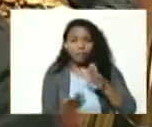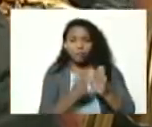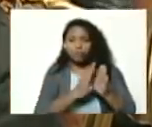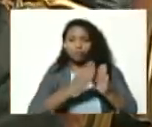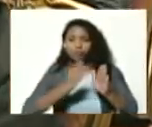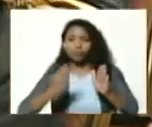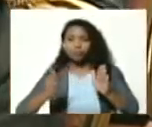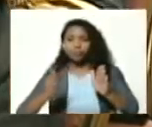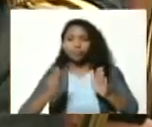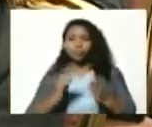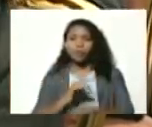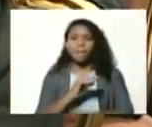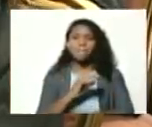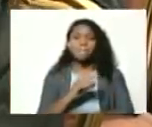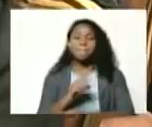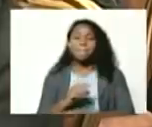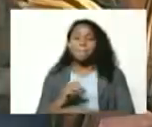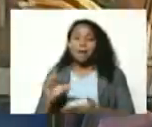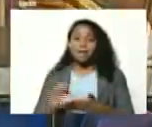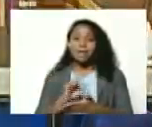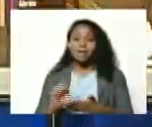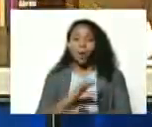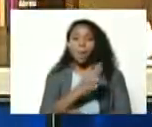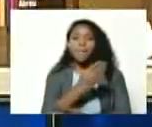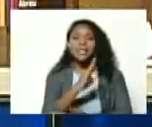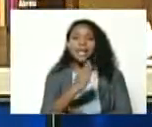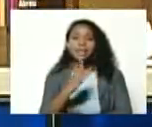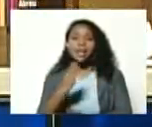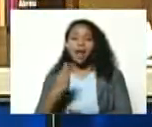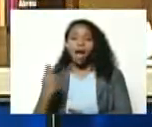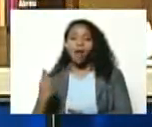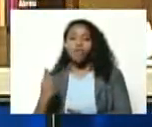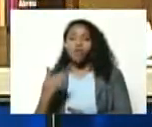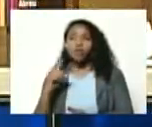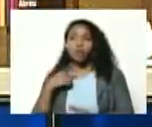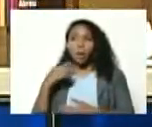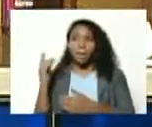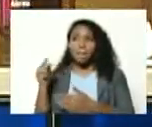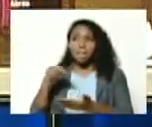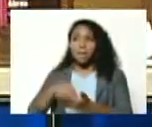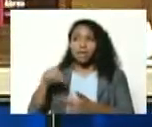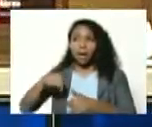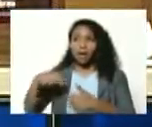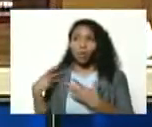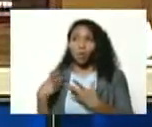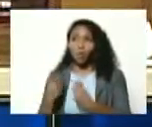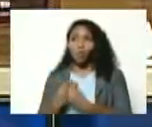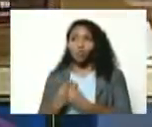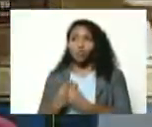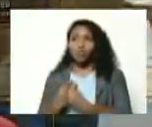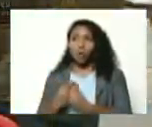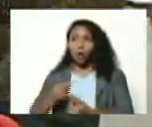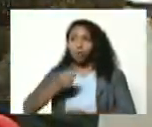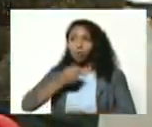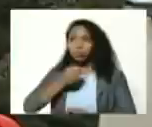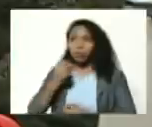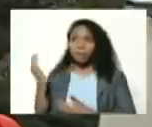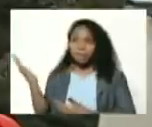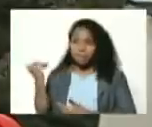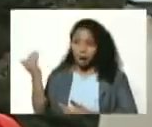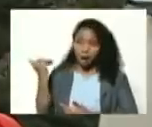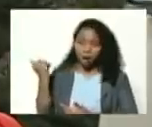bicentenaria Ernesto ayúdame párate por aquí Ernesto con un micrófono tremenda